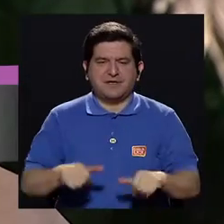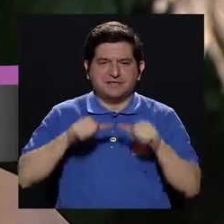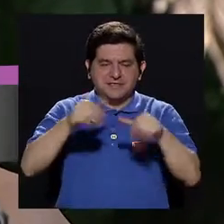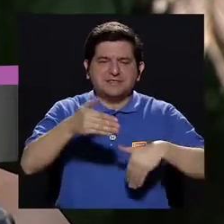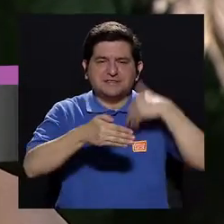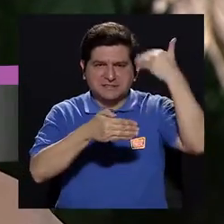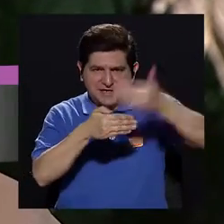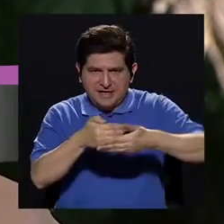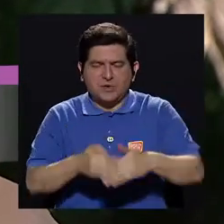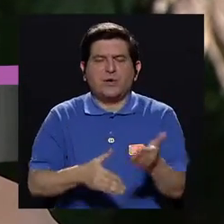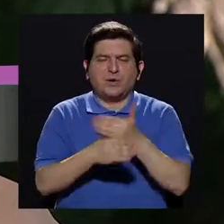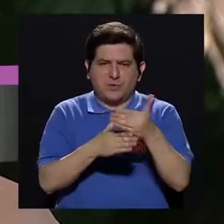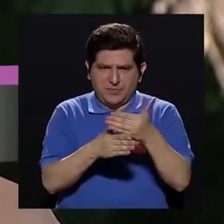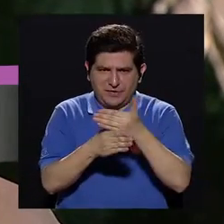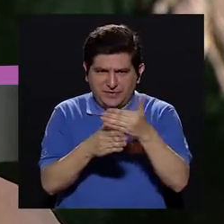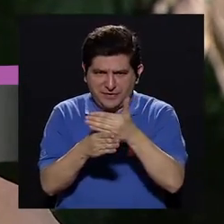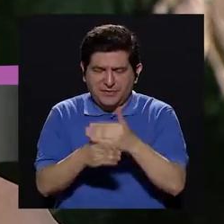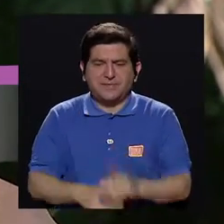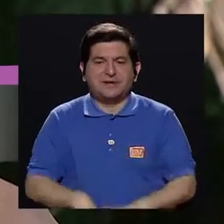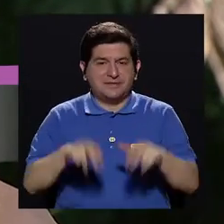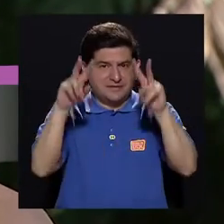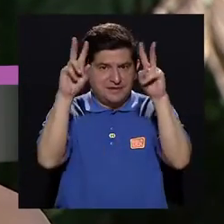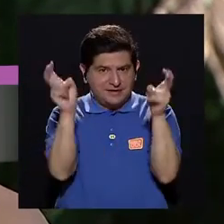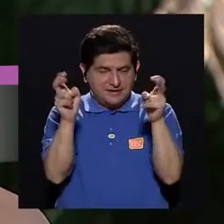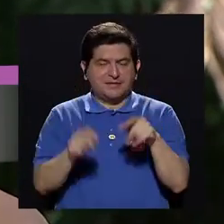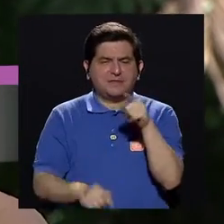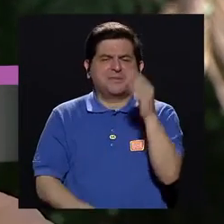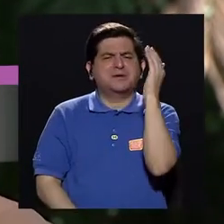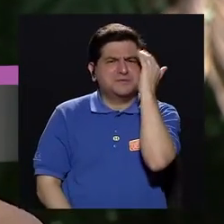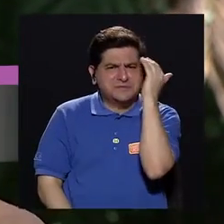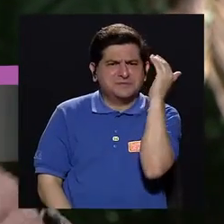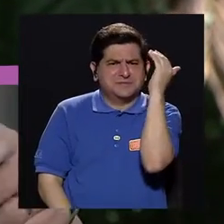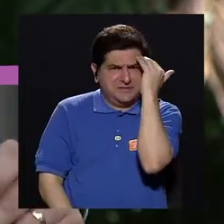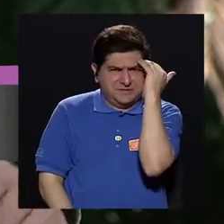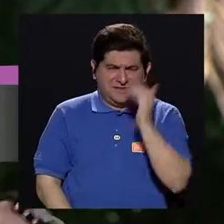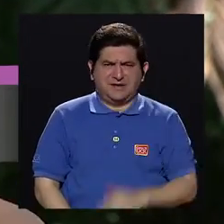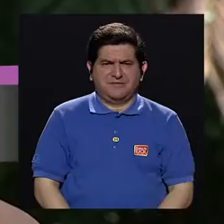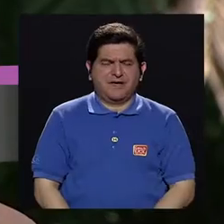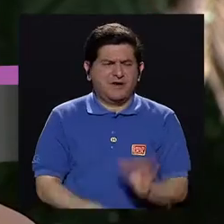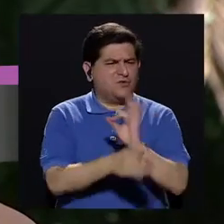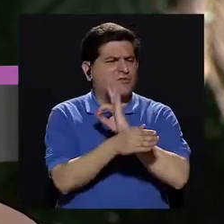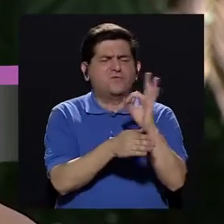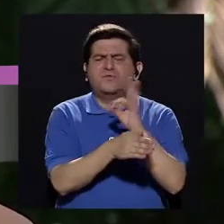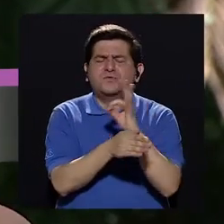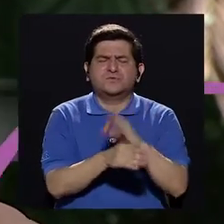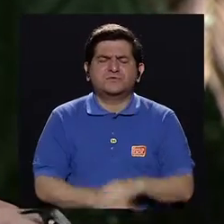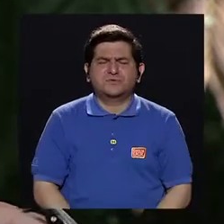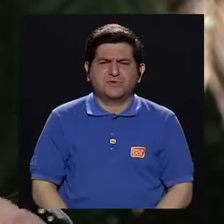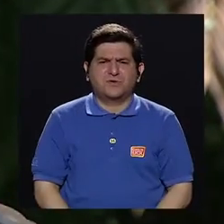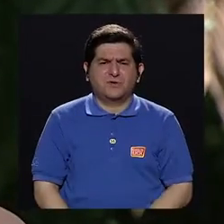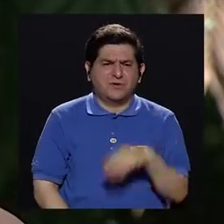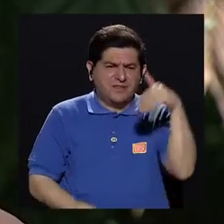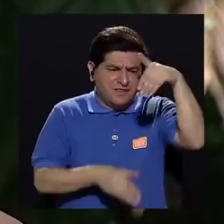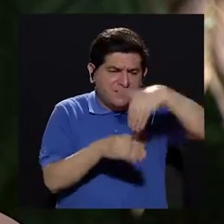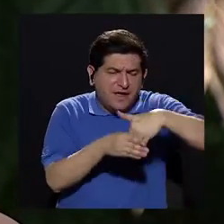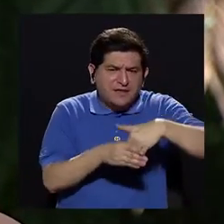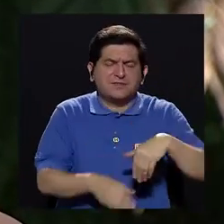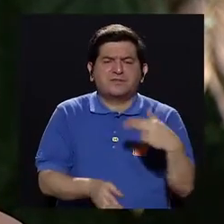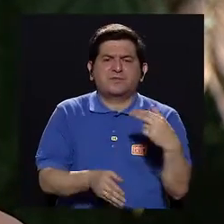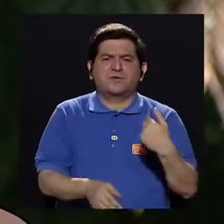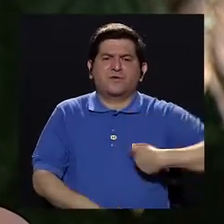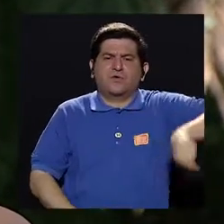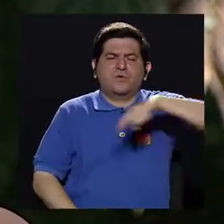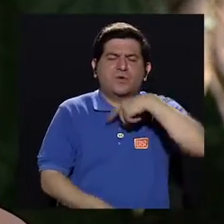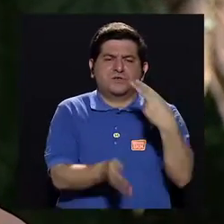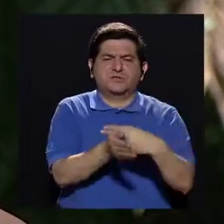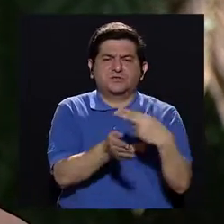regresar con todos ustedes y compartirles el tema y que puedan conocer cómo funciona y cómo es a lo interno